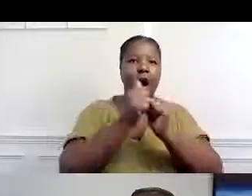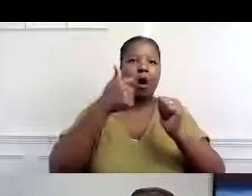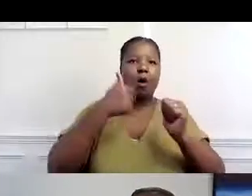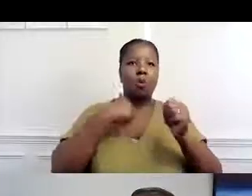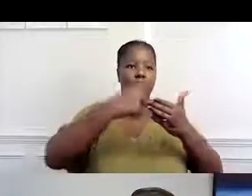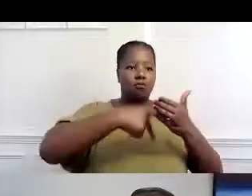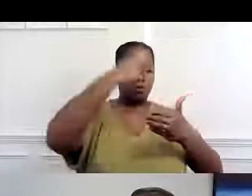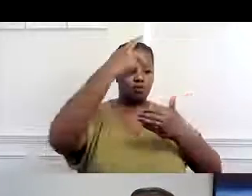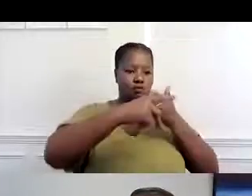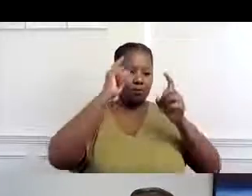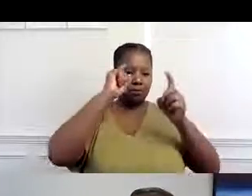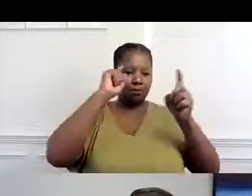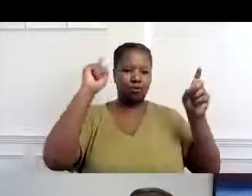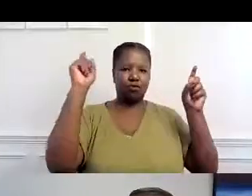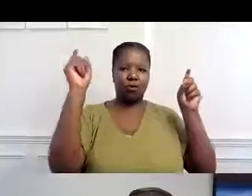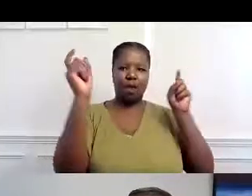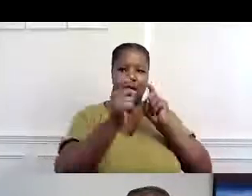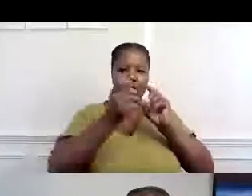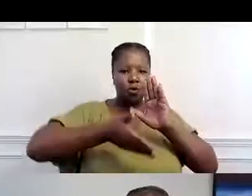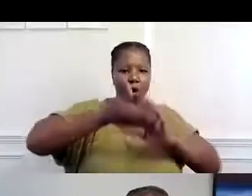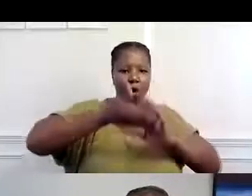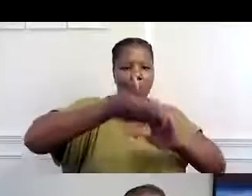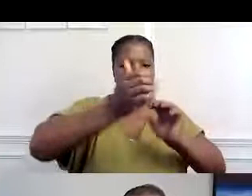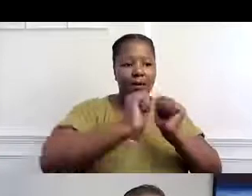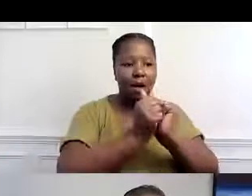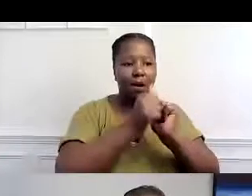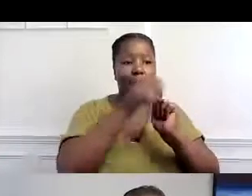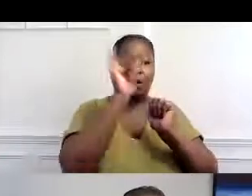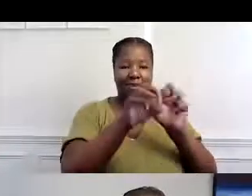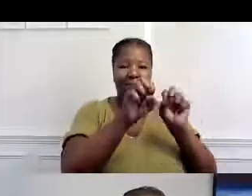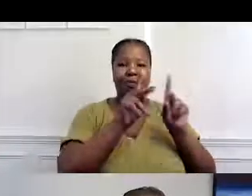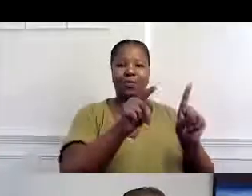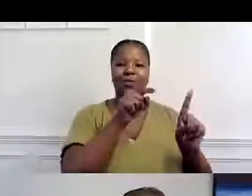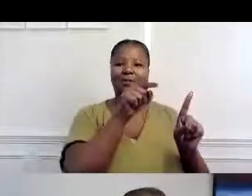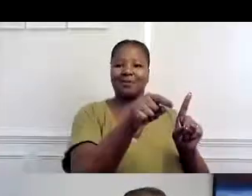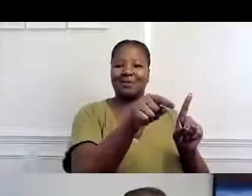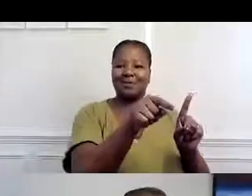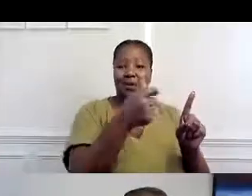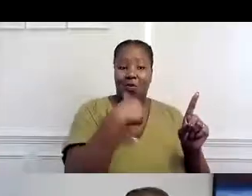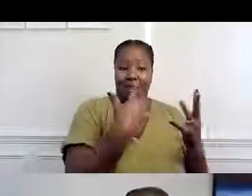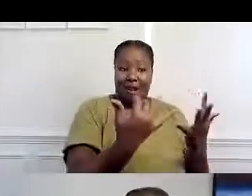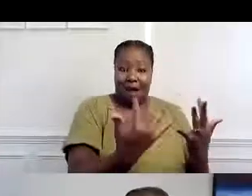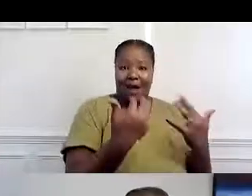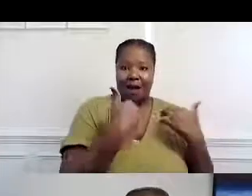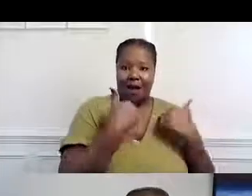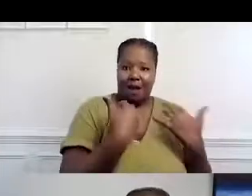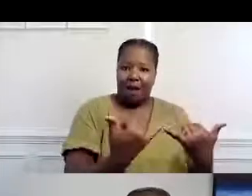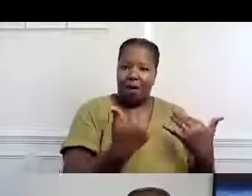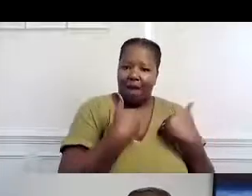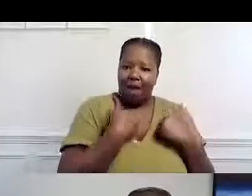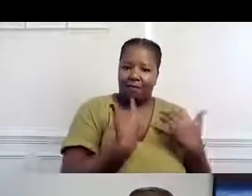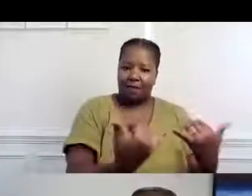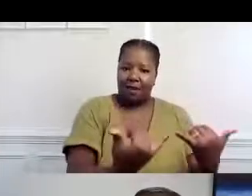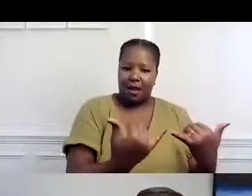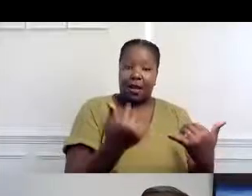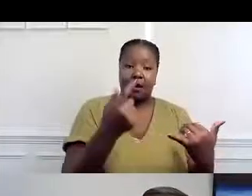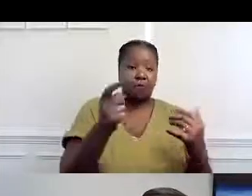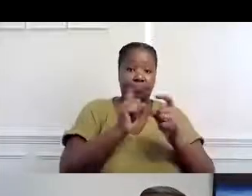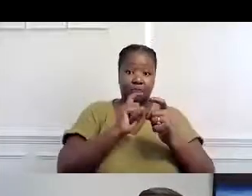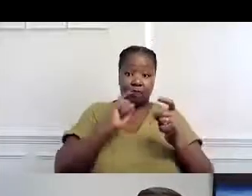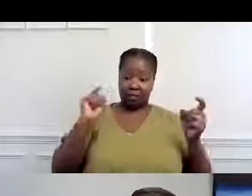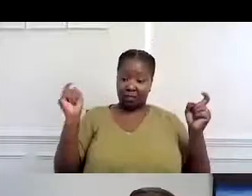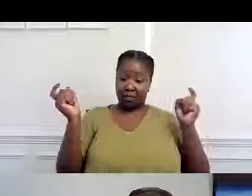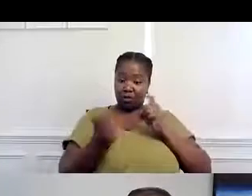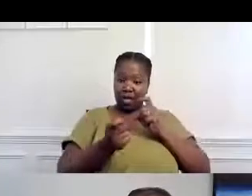cómo nosotros vamos a reimaginar la función de nuestros programas. Y esa es la oportunidad que tenemos aquí